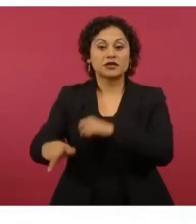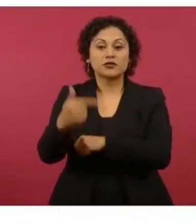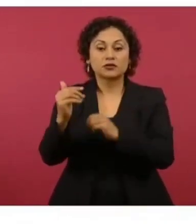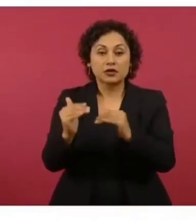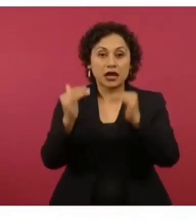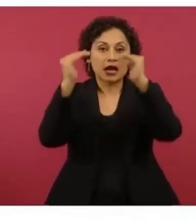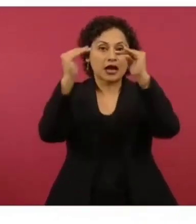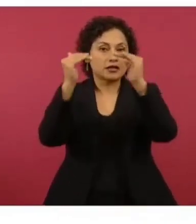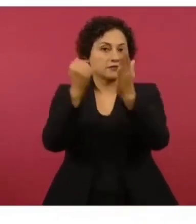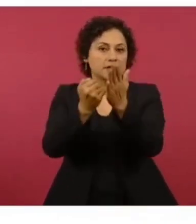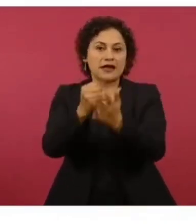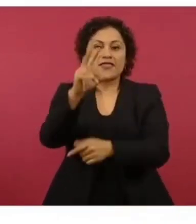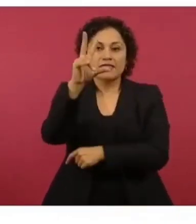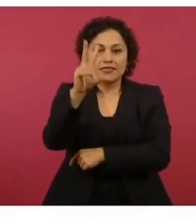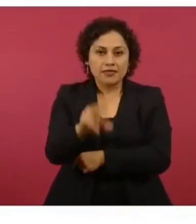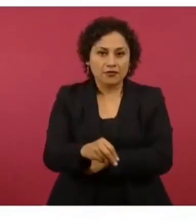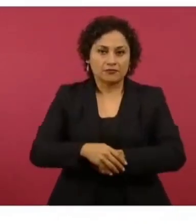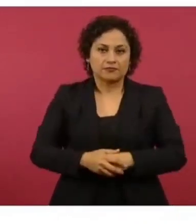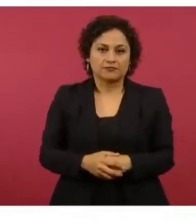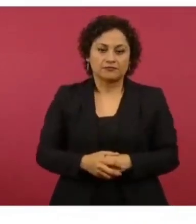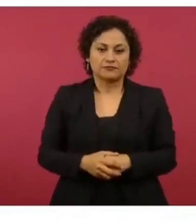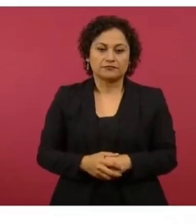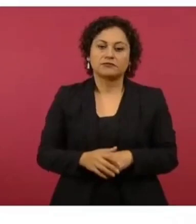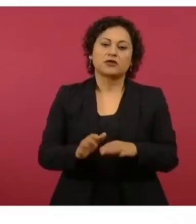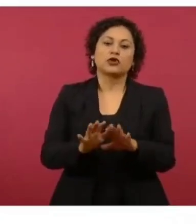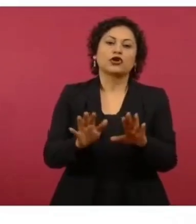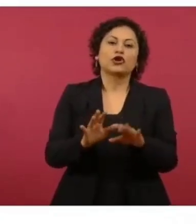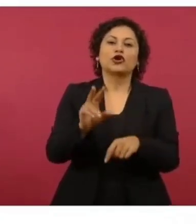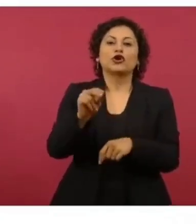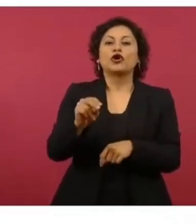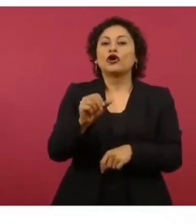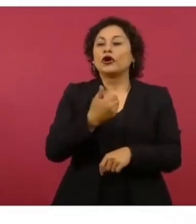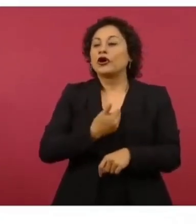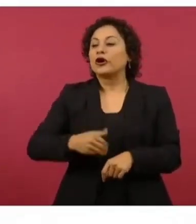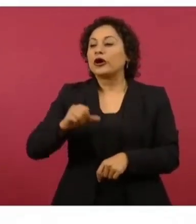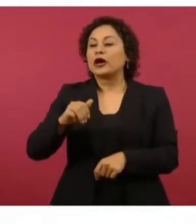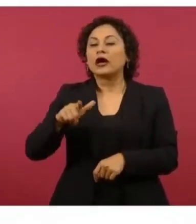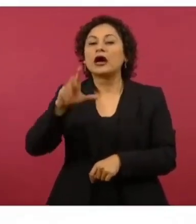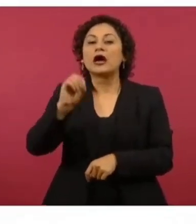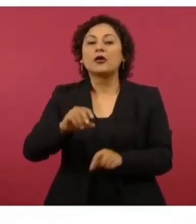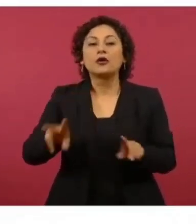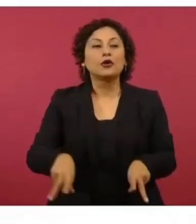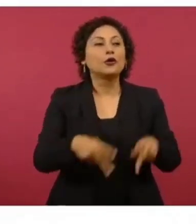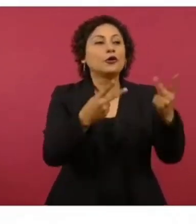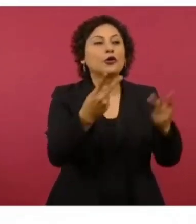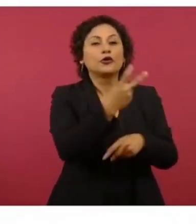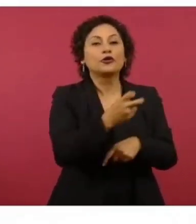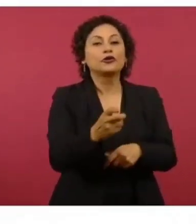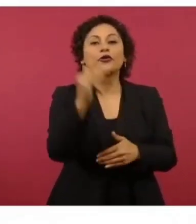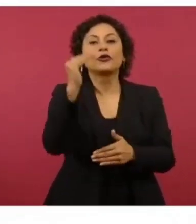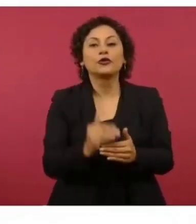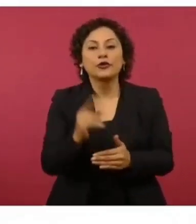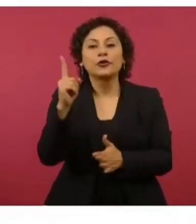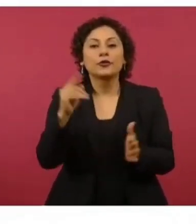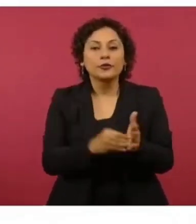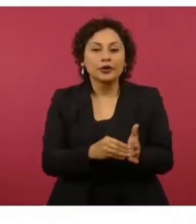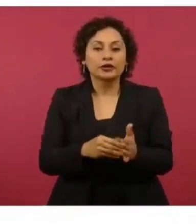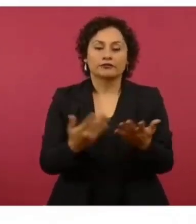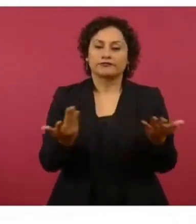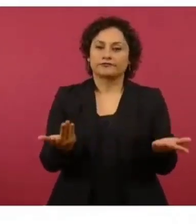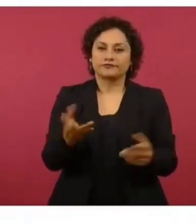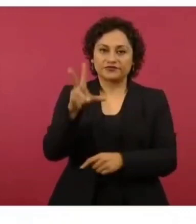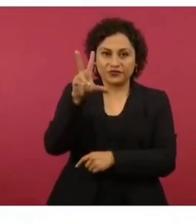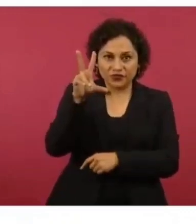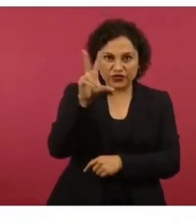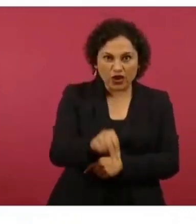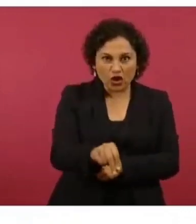arriba. No, López Obrador lo hizo mal porque en lugar de venderlo a 2.900 lo vendió 1.748 millones de pesos. No.